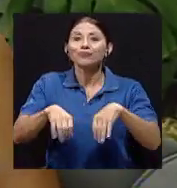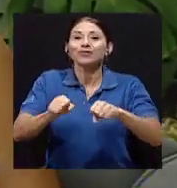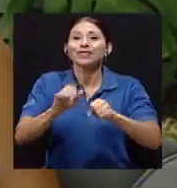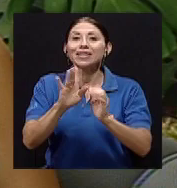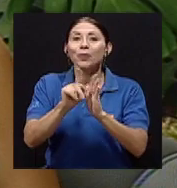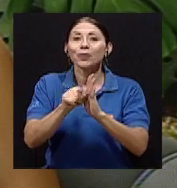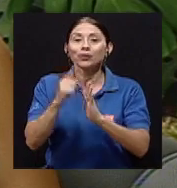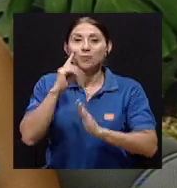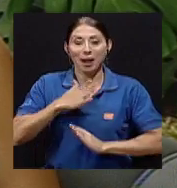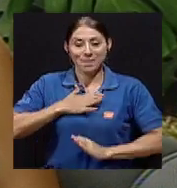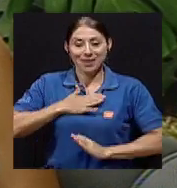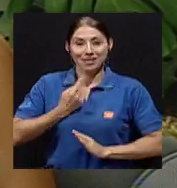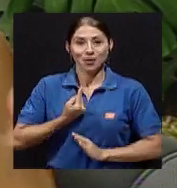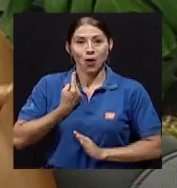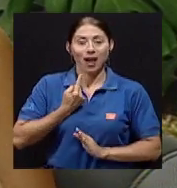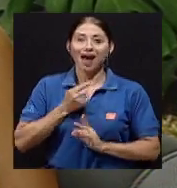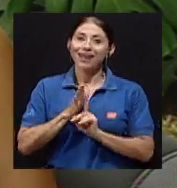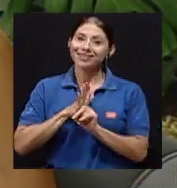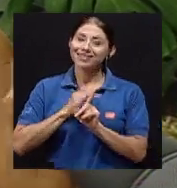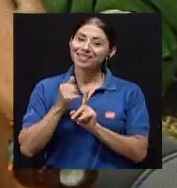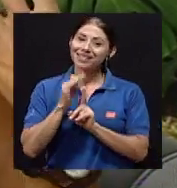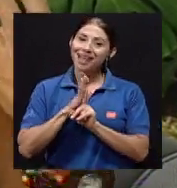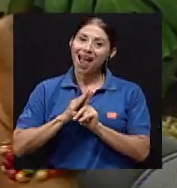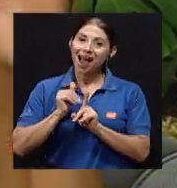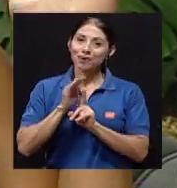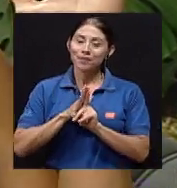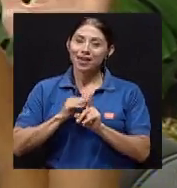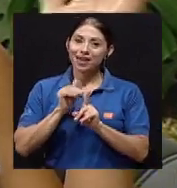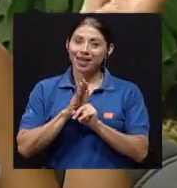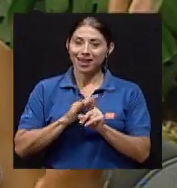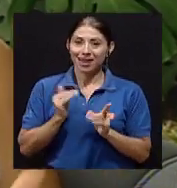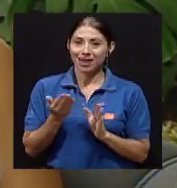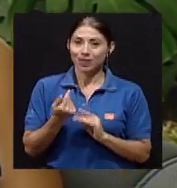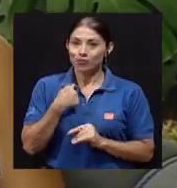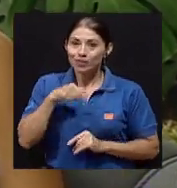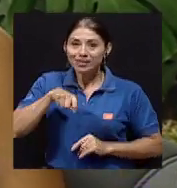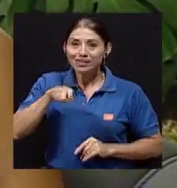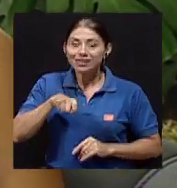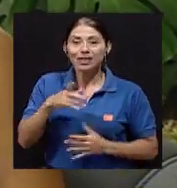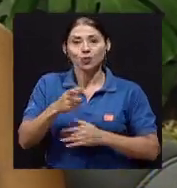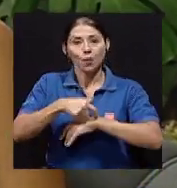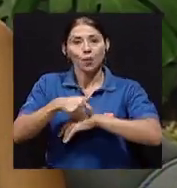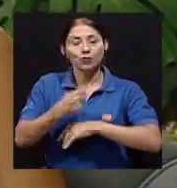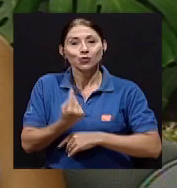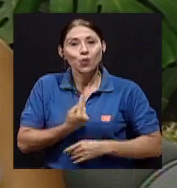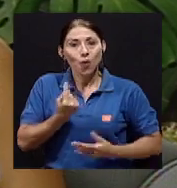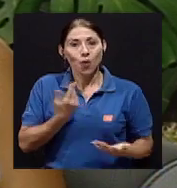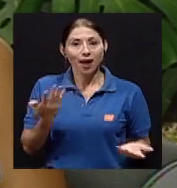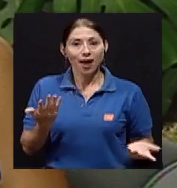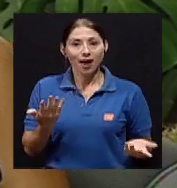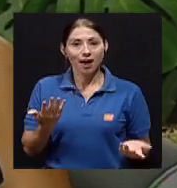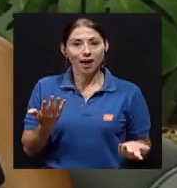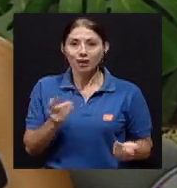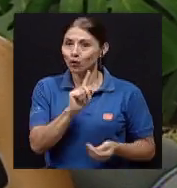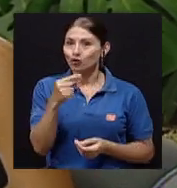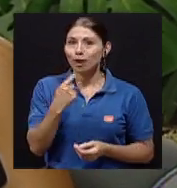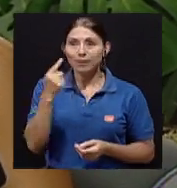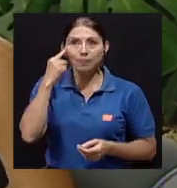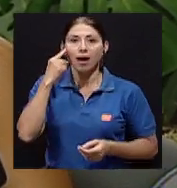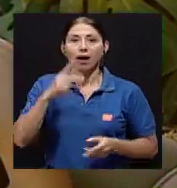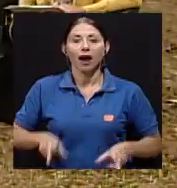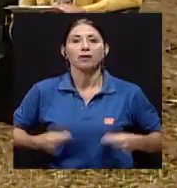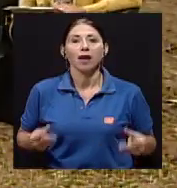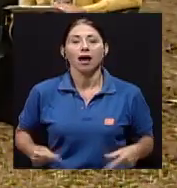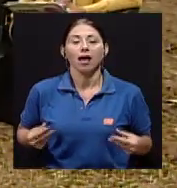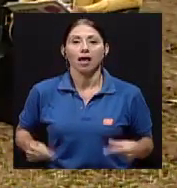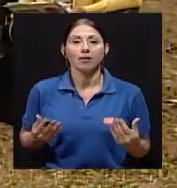espacio para cheñarme, ¿verdad? El recurrir que mi salud mental requiere de un espacio sola, no solamente es gastar dinero.